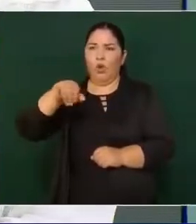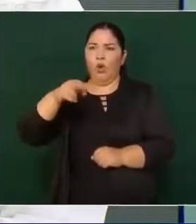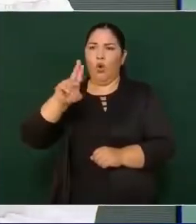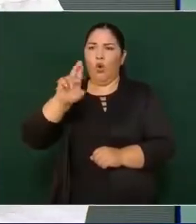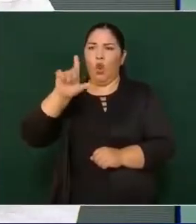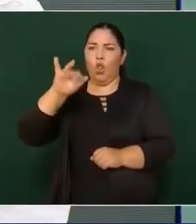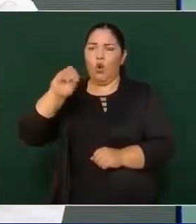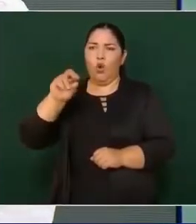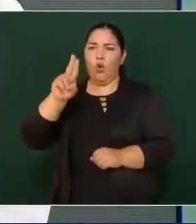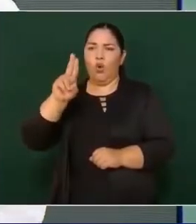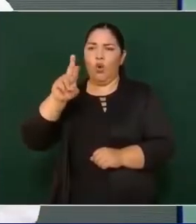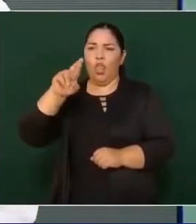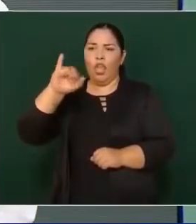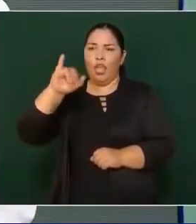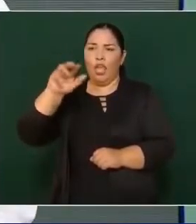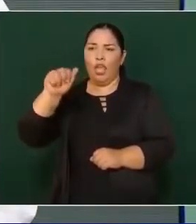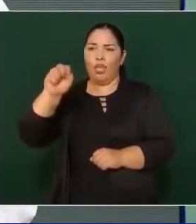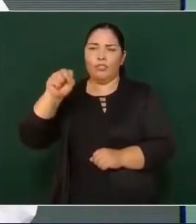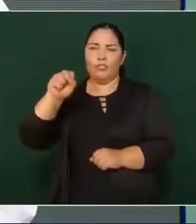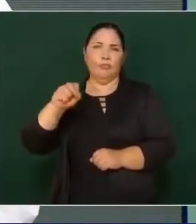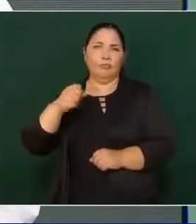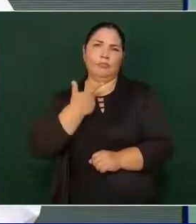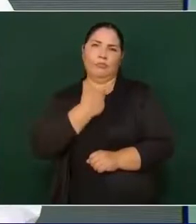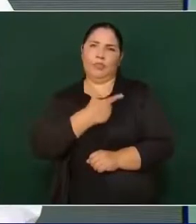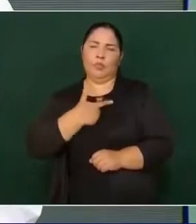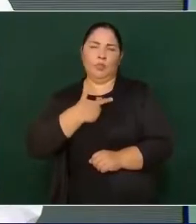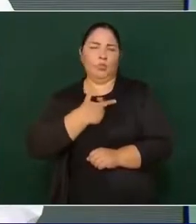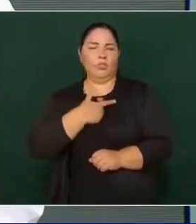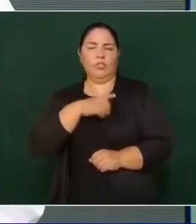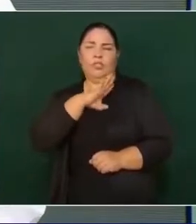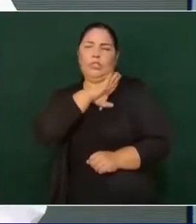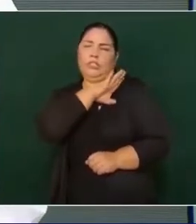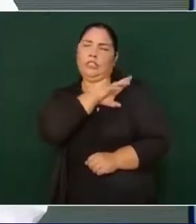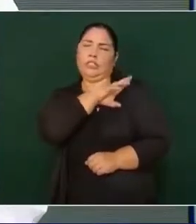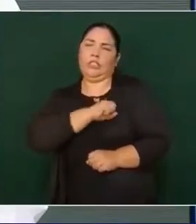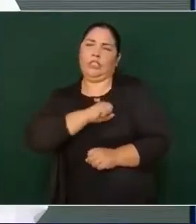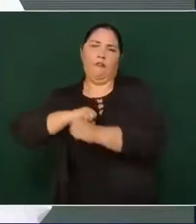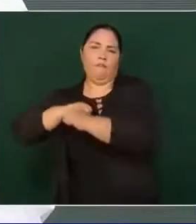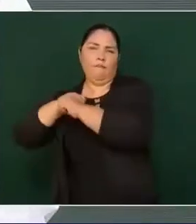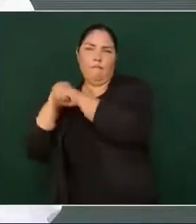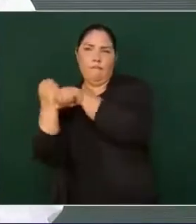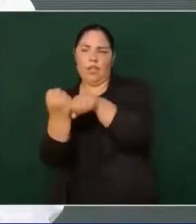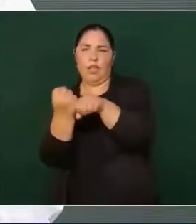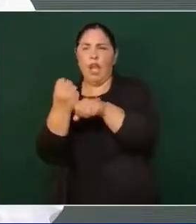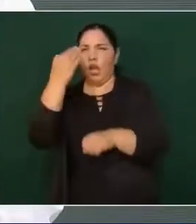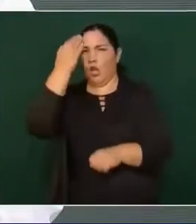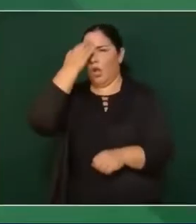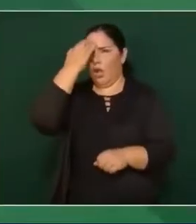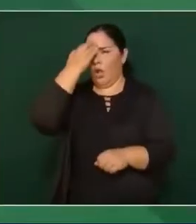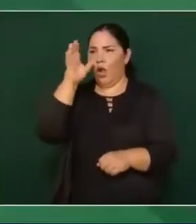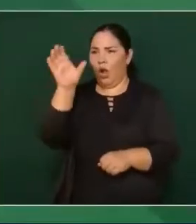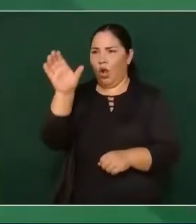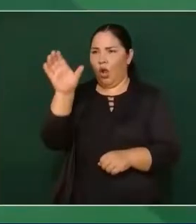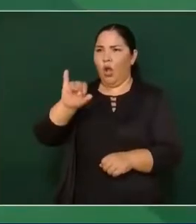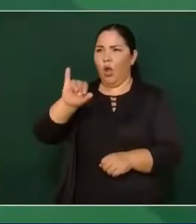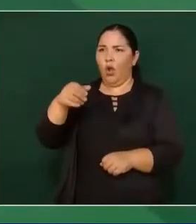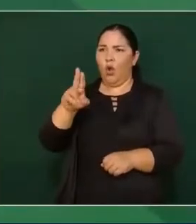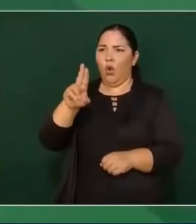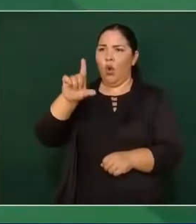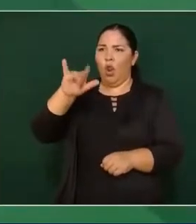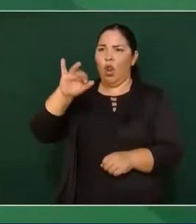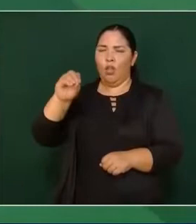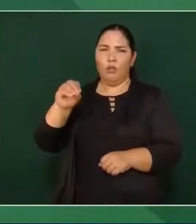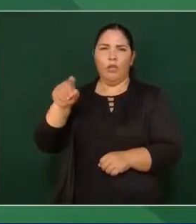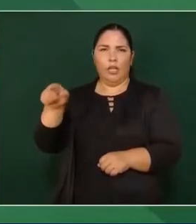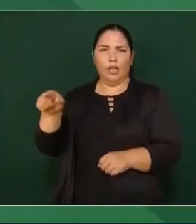Urias. A mí me gusta el béisbol, conozco a Julio, lo